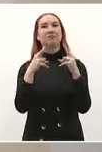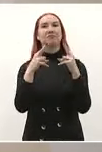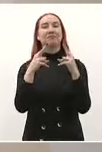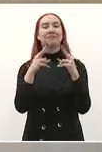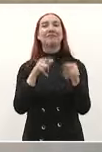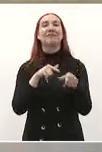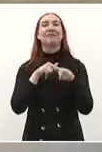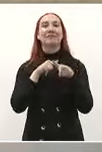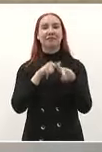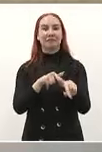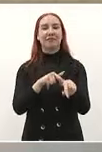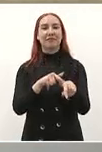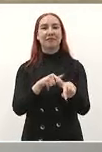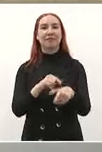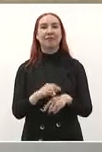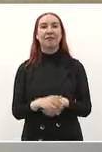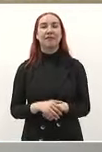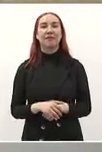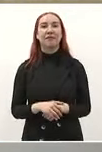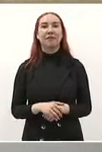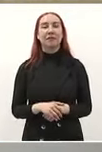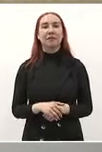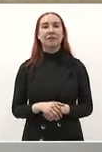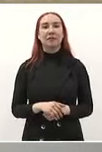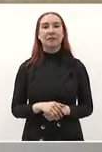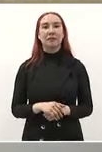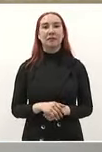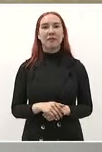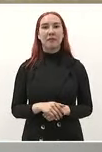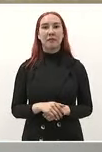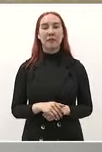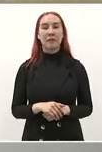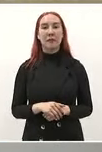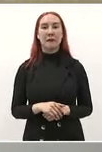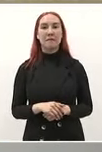vamos a seguir viendo y